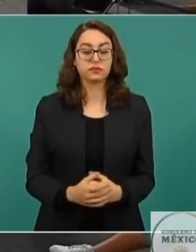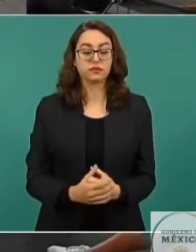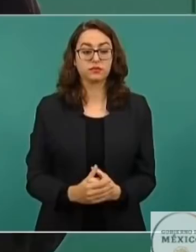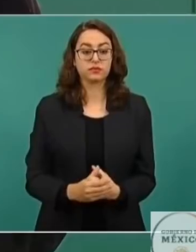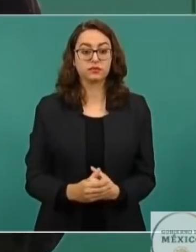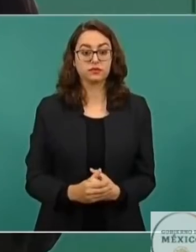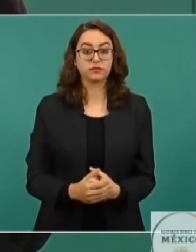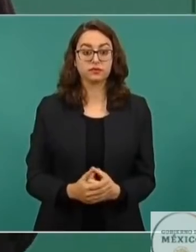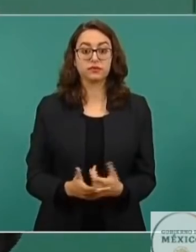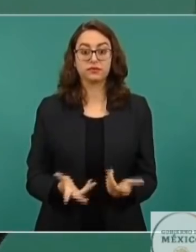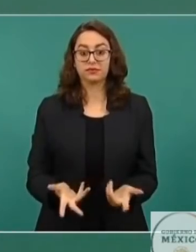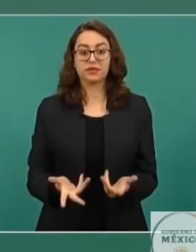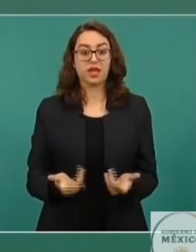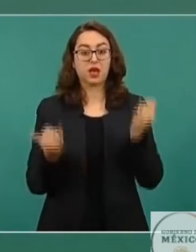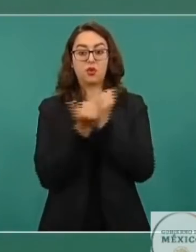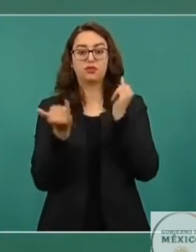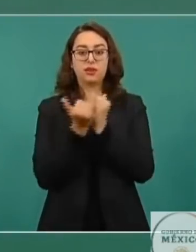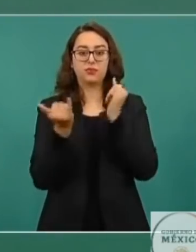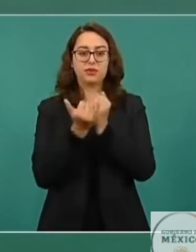el corrido de los tigres del norte,